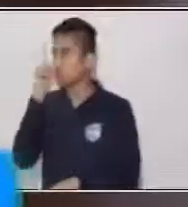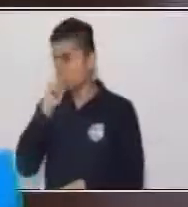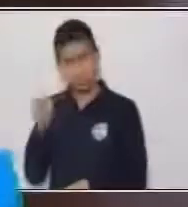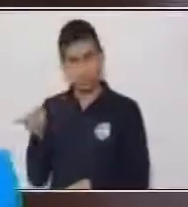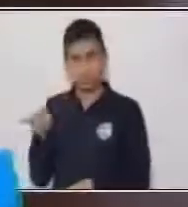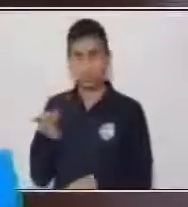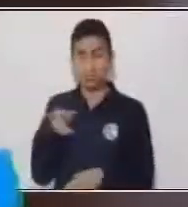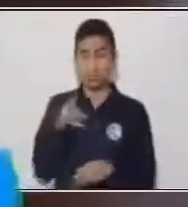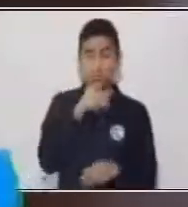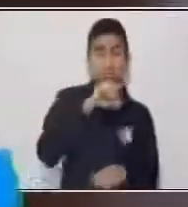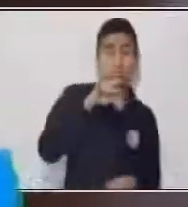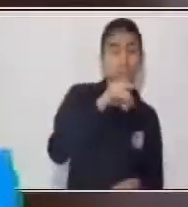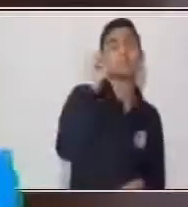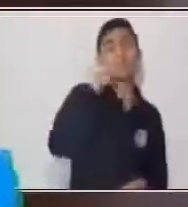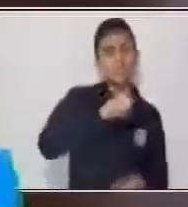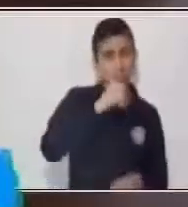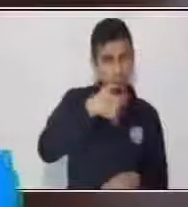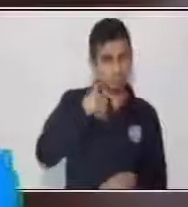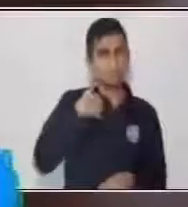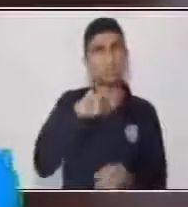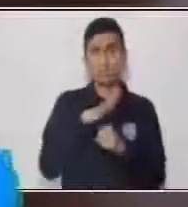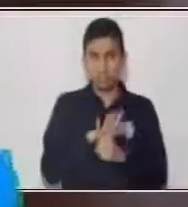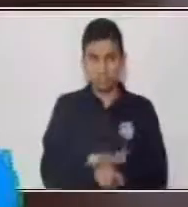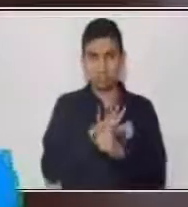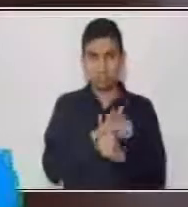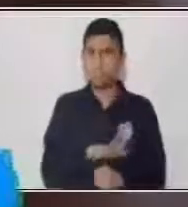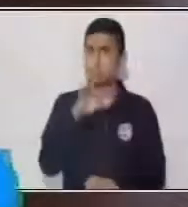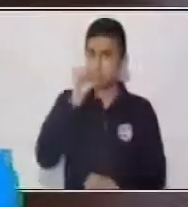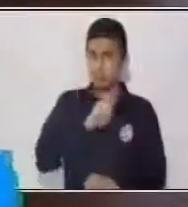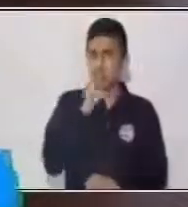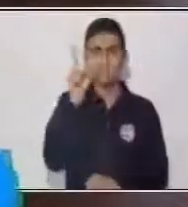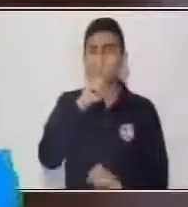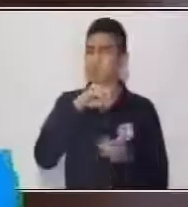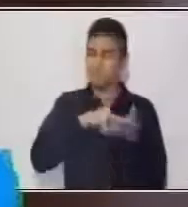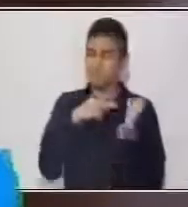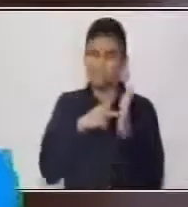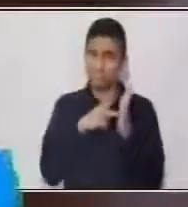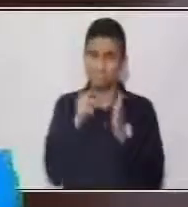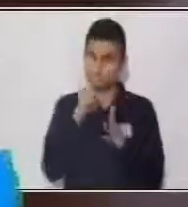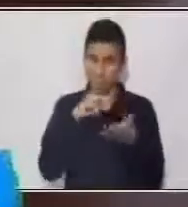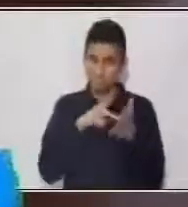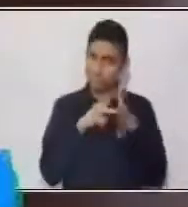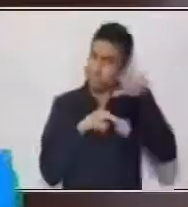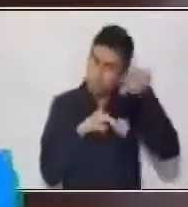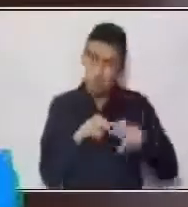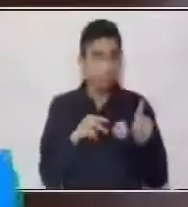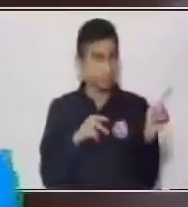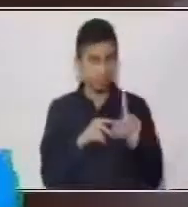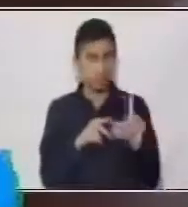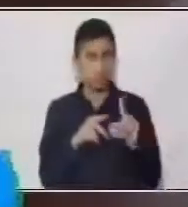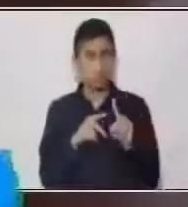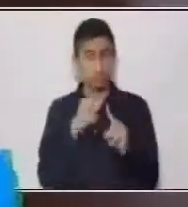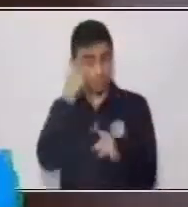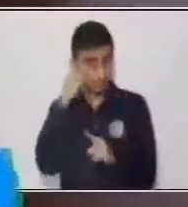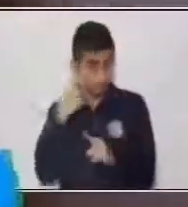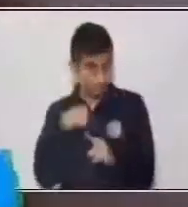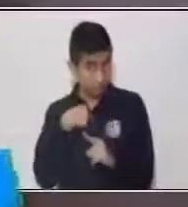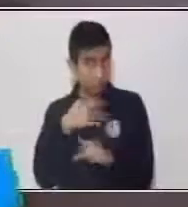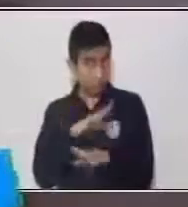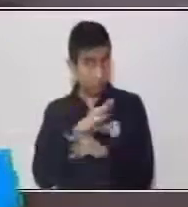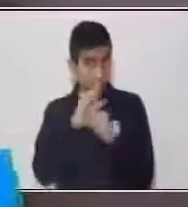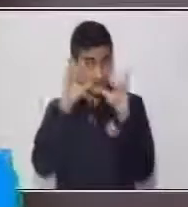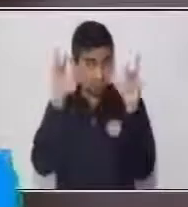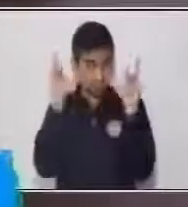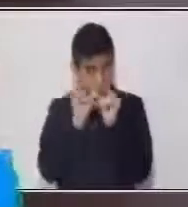con sal hace que lo que pesa el huevo no signifique mayor cosa y flote. Entonces, mi conclusión